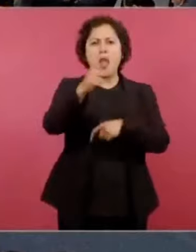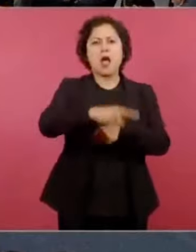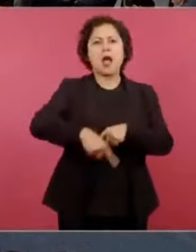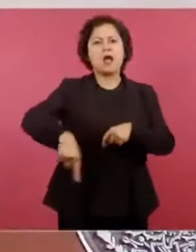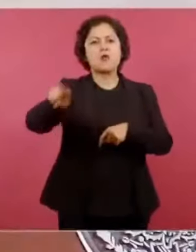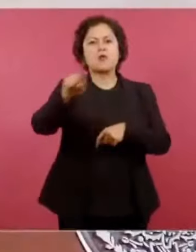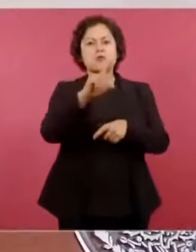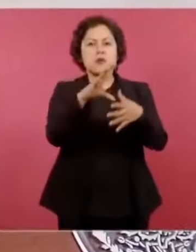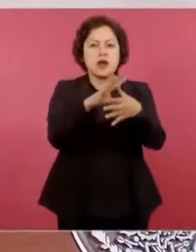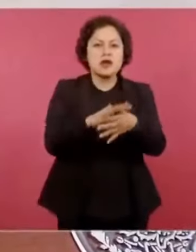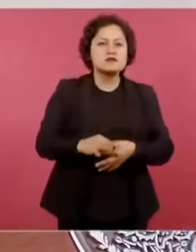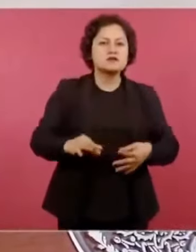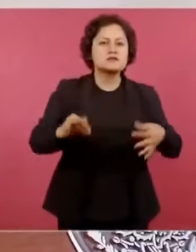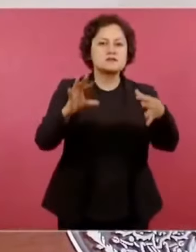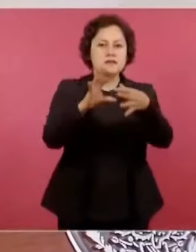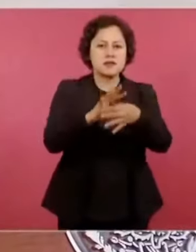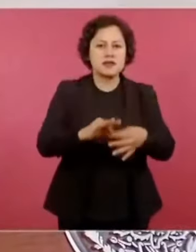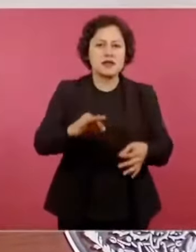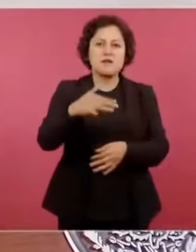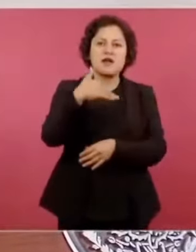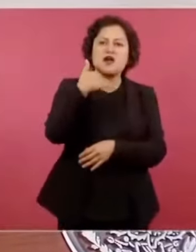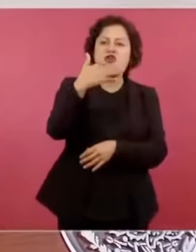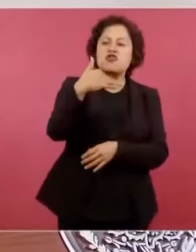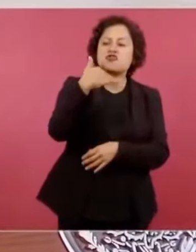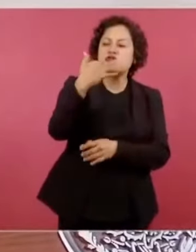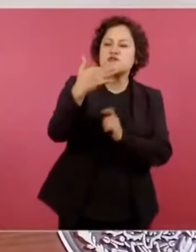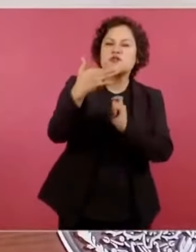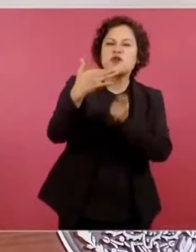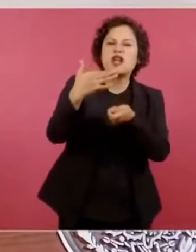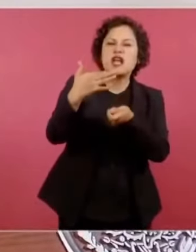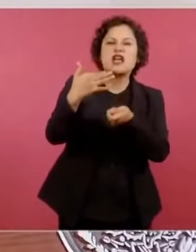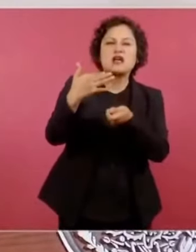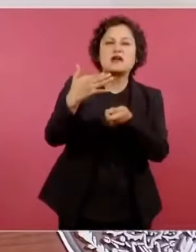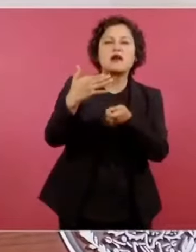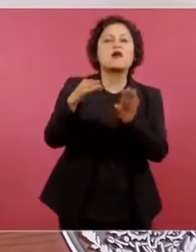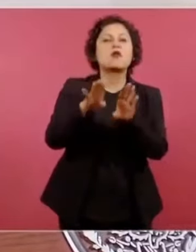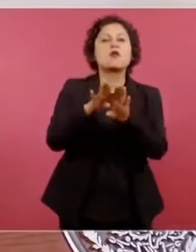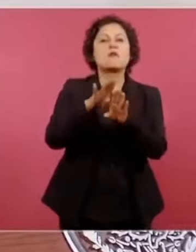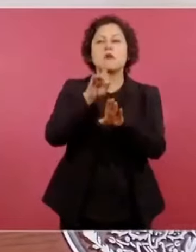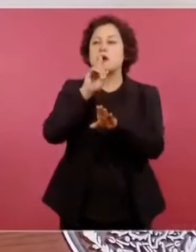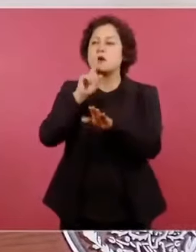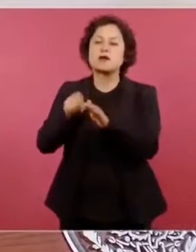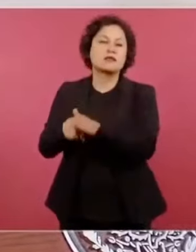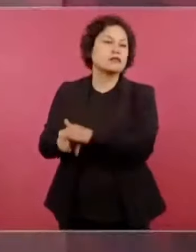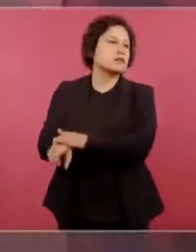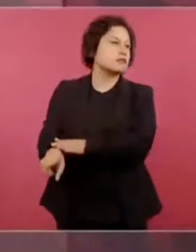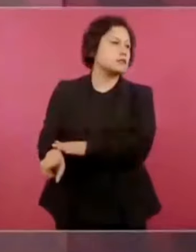equiparándola a la mordida, echándole la culpa